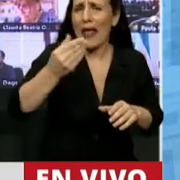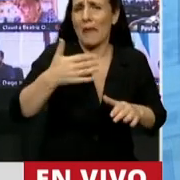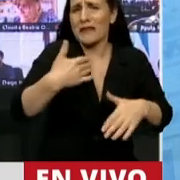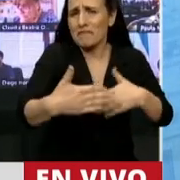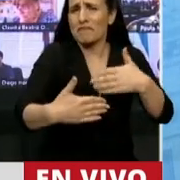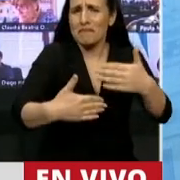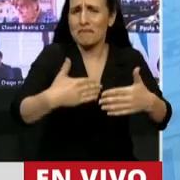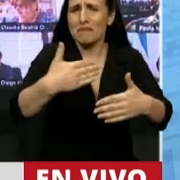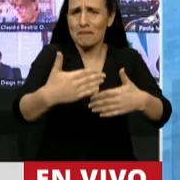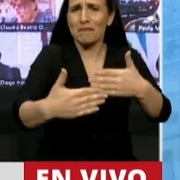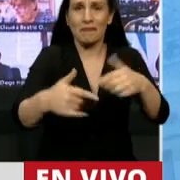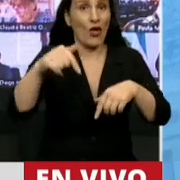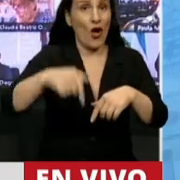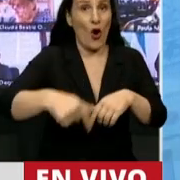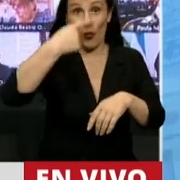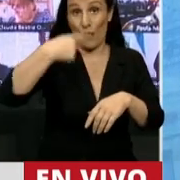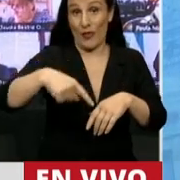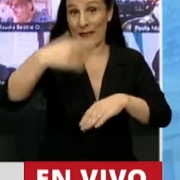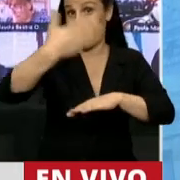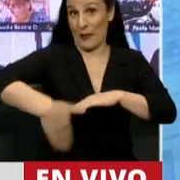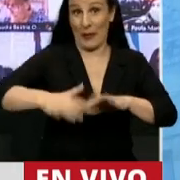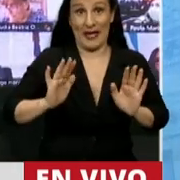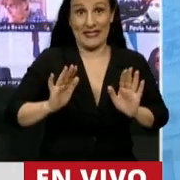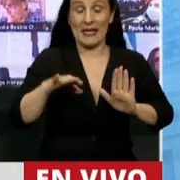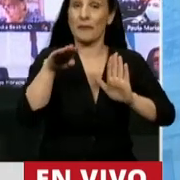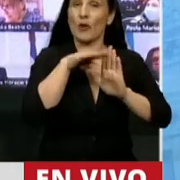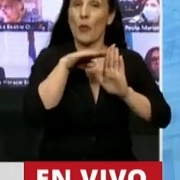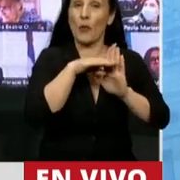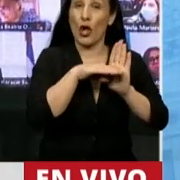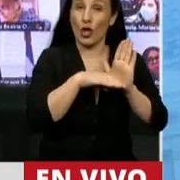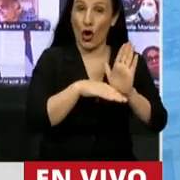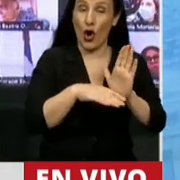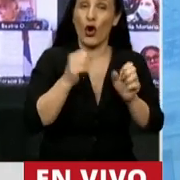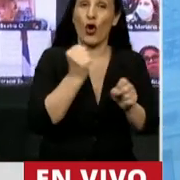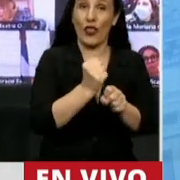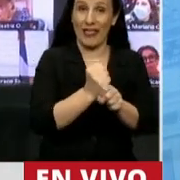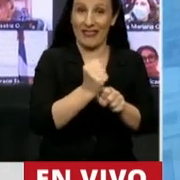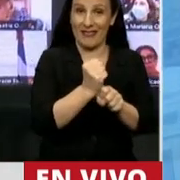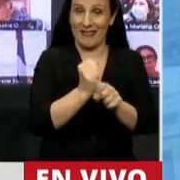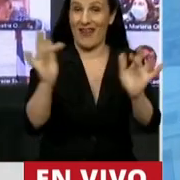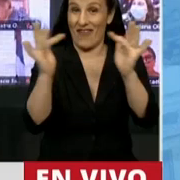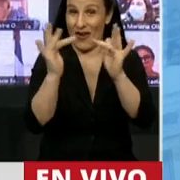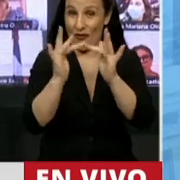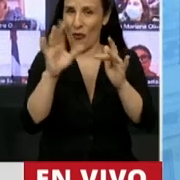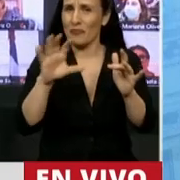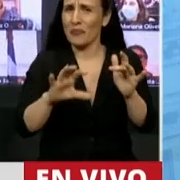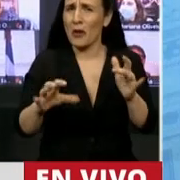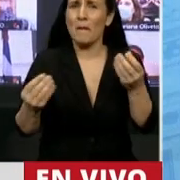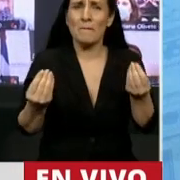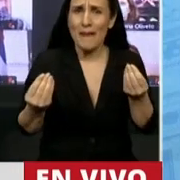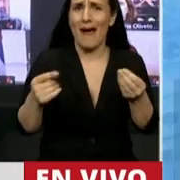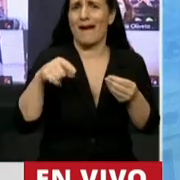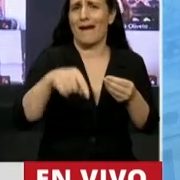y que vencen el día de hoy, que era el protocolo de trabajo remoto para que este Congreso,